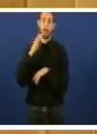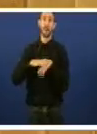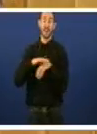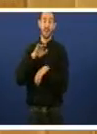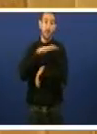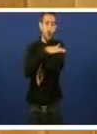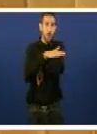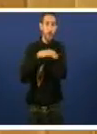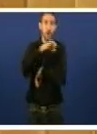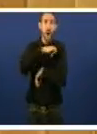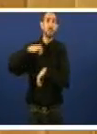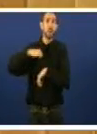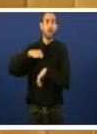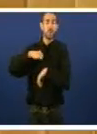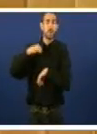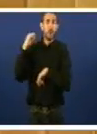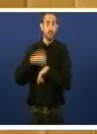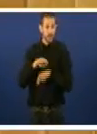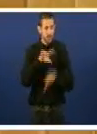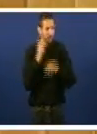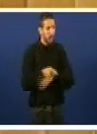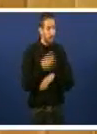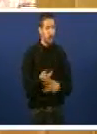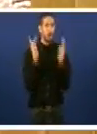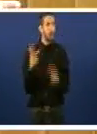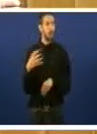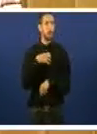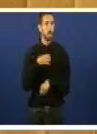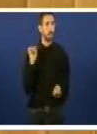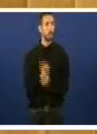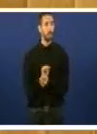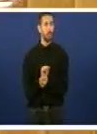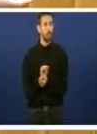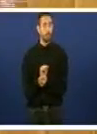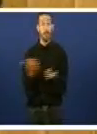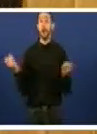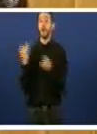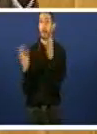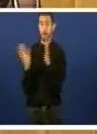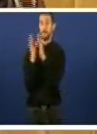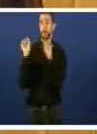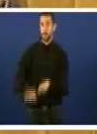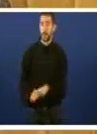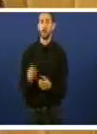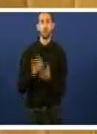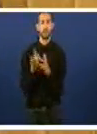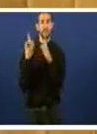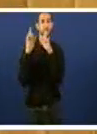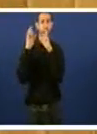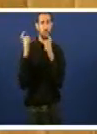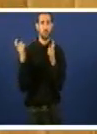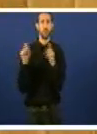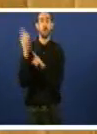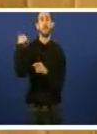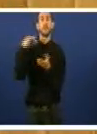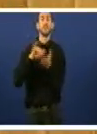tivesen calquera capacidade de decisión sobre elas. Ese pacto tivo a súa fotografía 5 de maio do ano